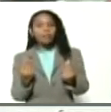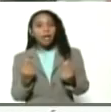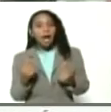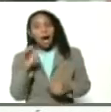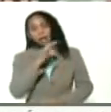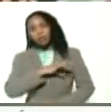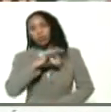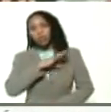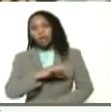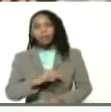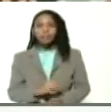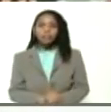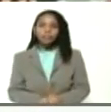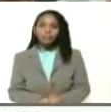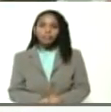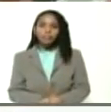sociedad.